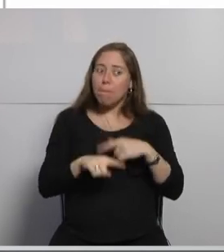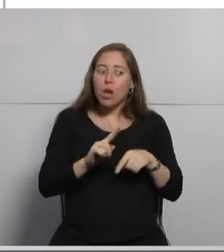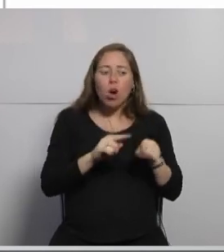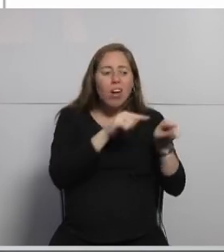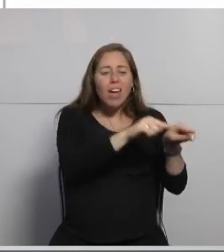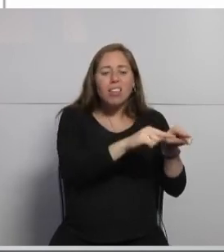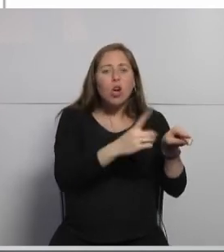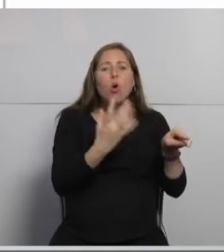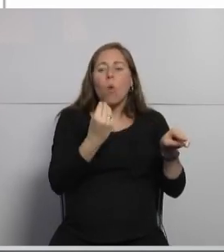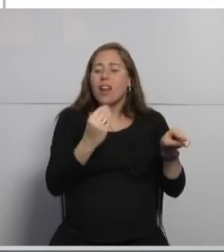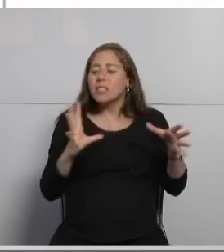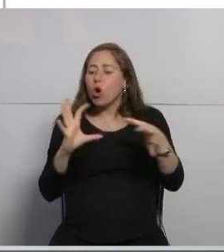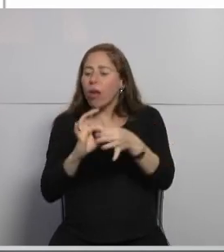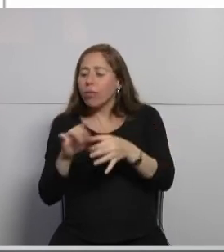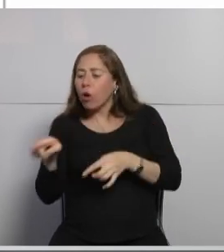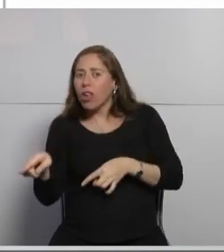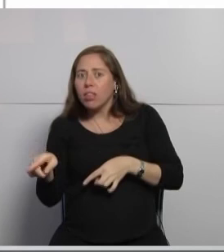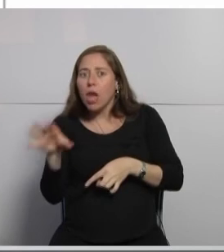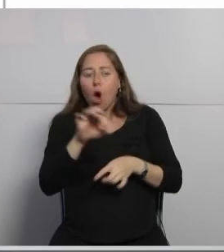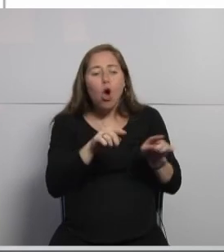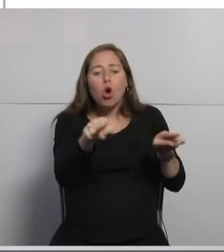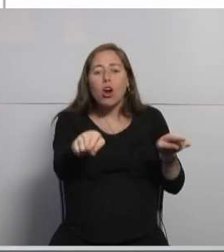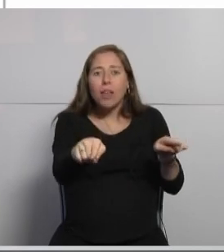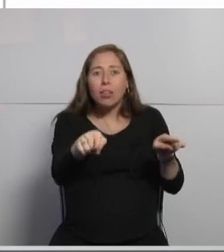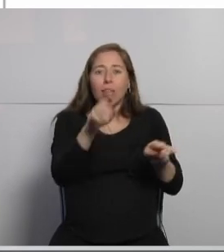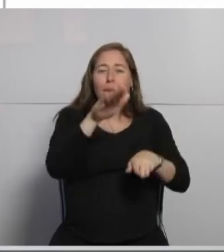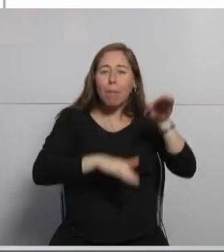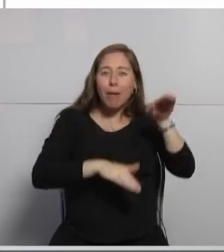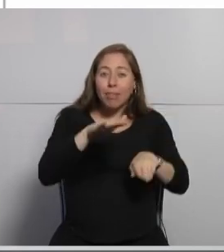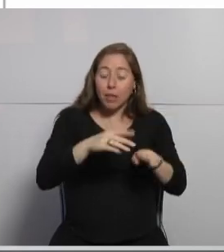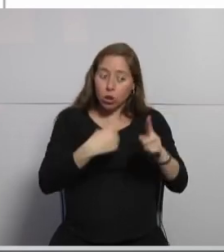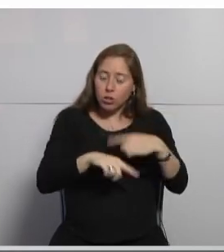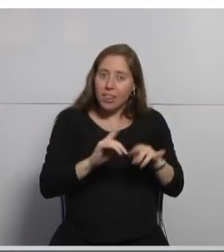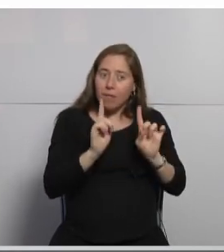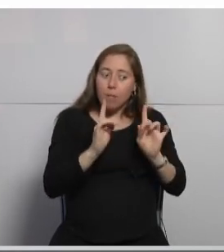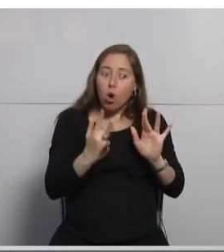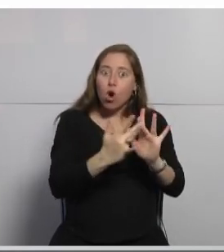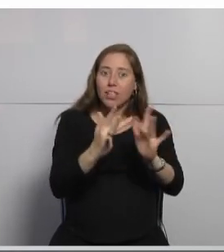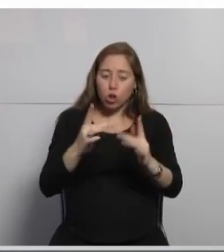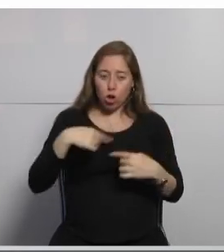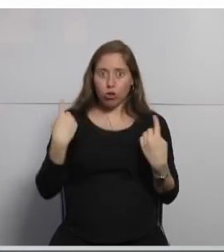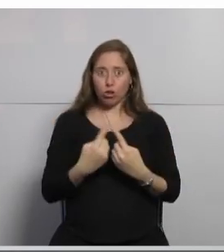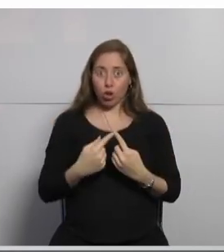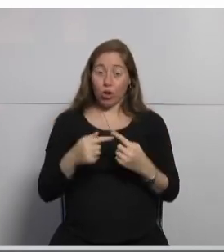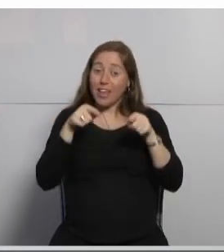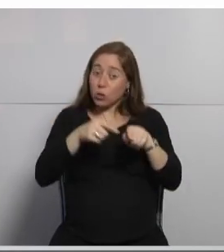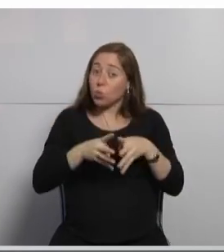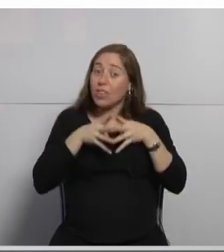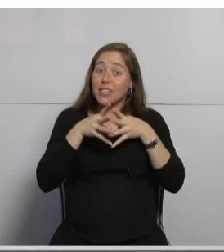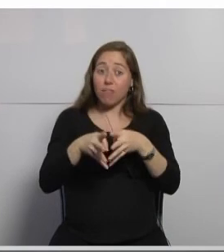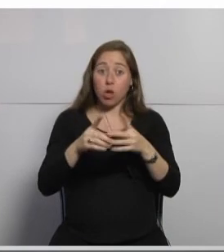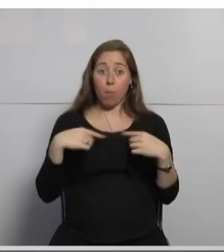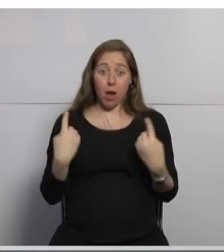microservicios se conectan si se conecta una base de datos a qué versión de cada microservicio se conecta entonces ahí el desafío actual